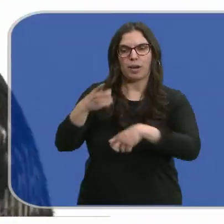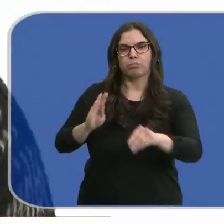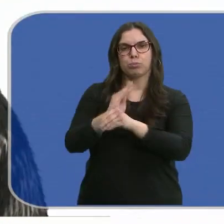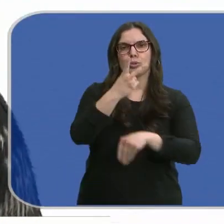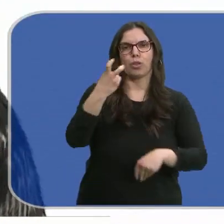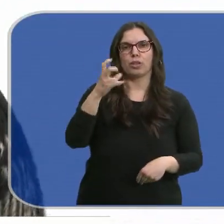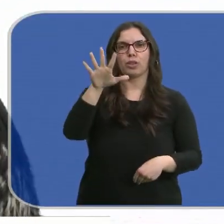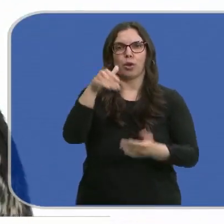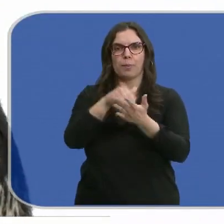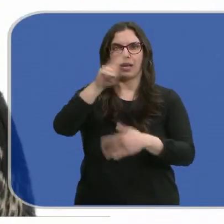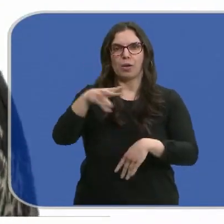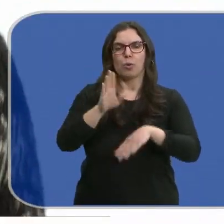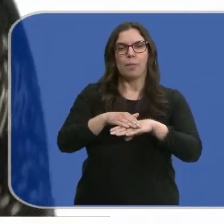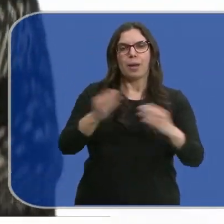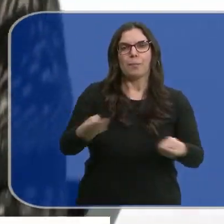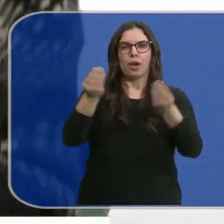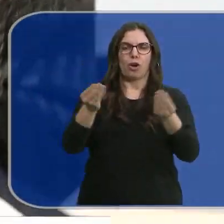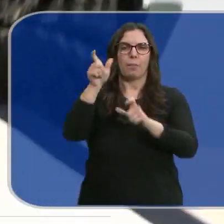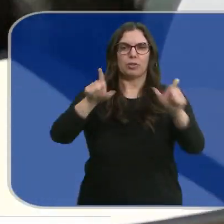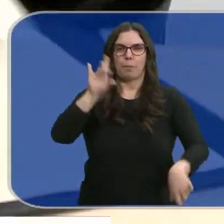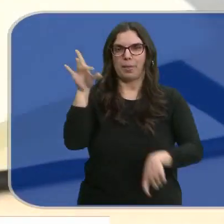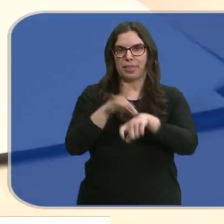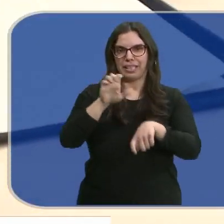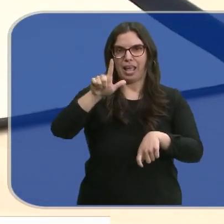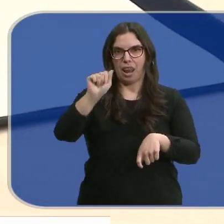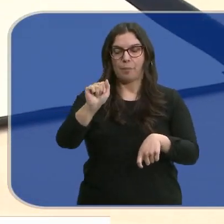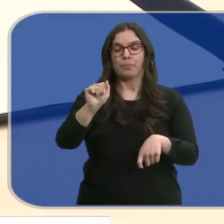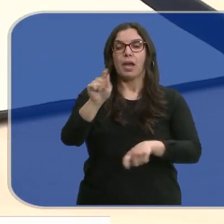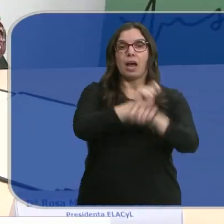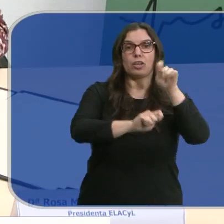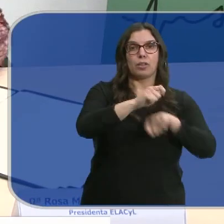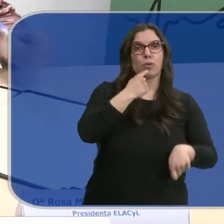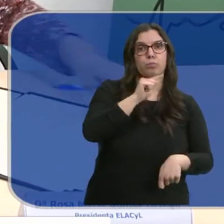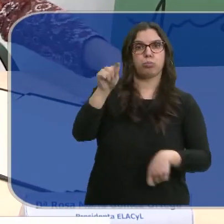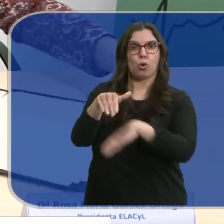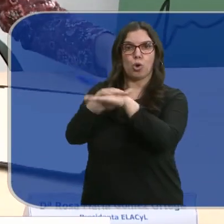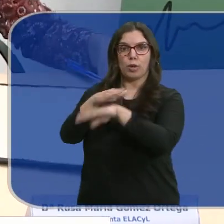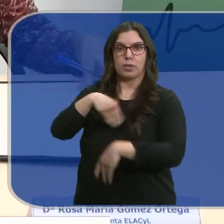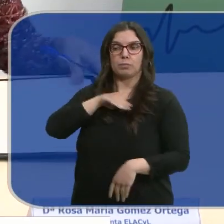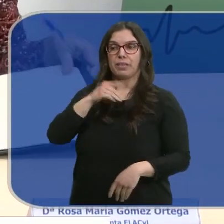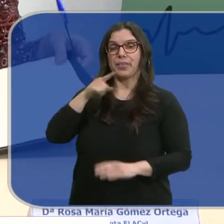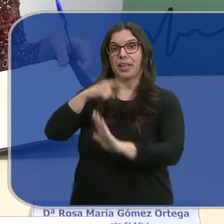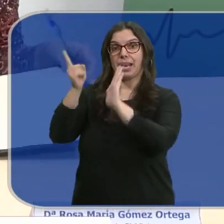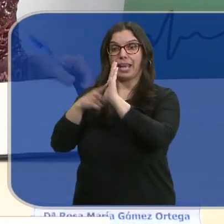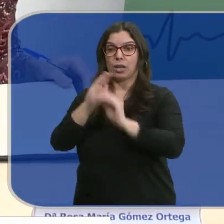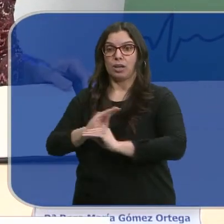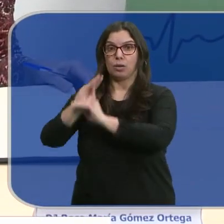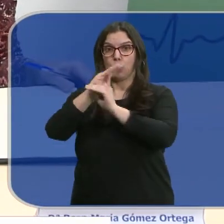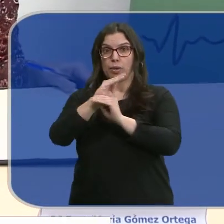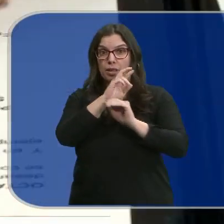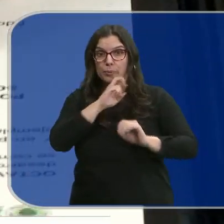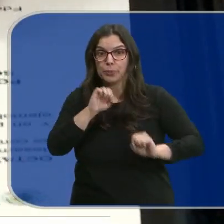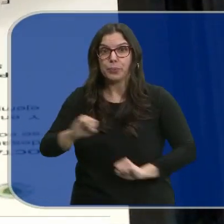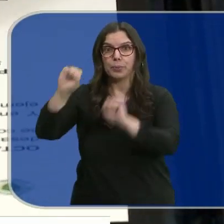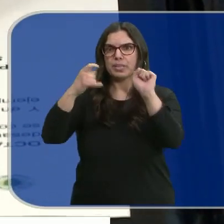.000 euros para invertir en mejoras de los pacientes con ELA. Desde la asociación han recriminado al gobierno central que la ley que ampara a estos enfermos